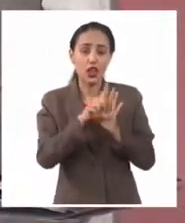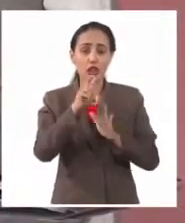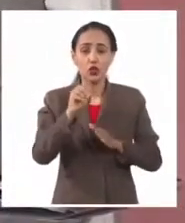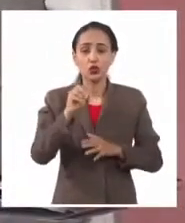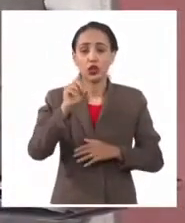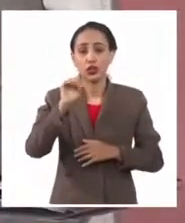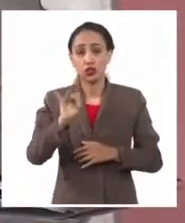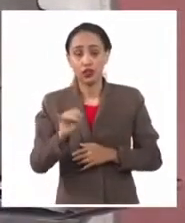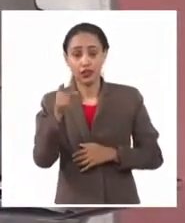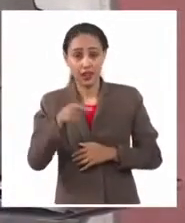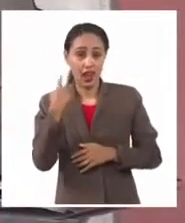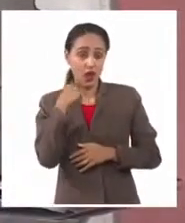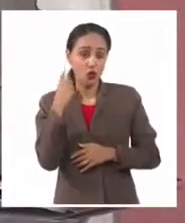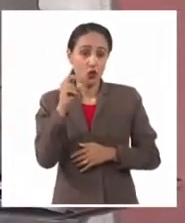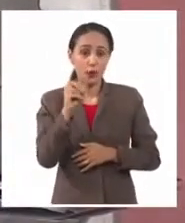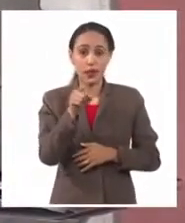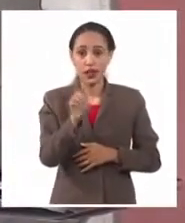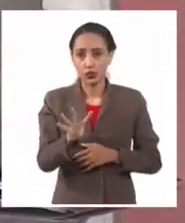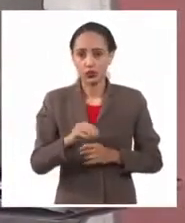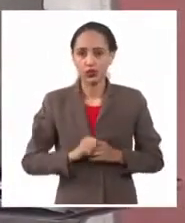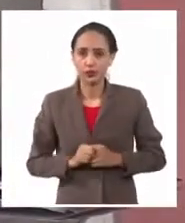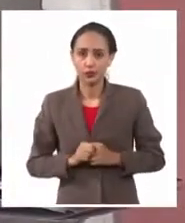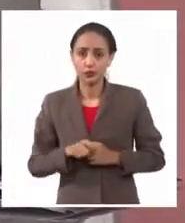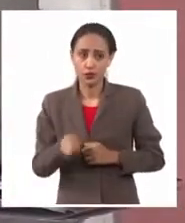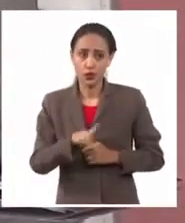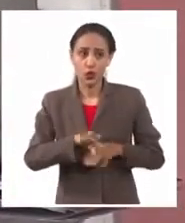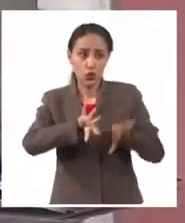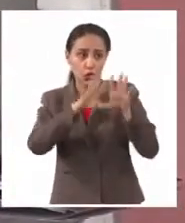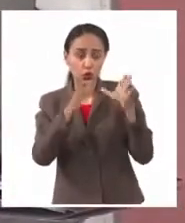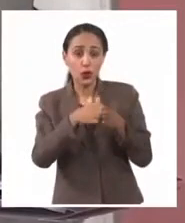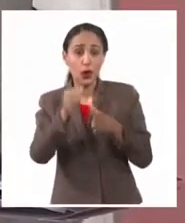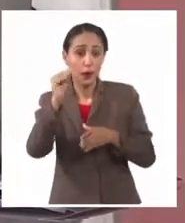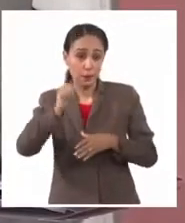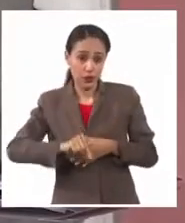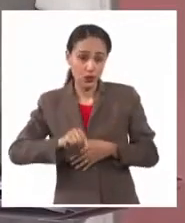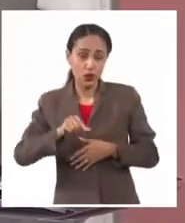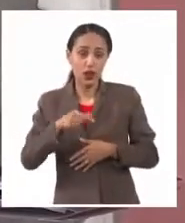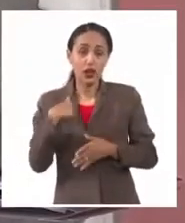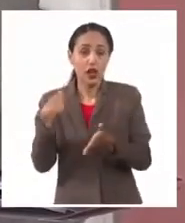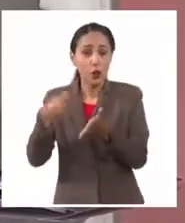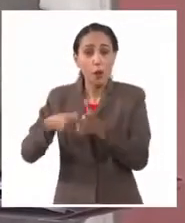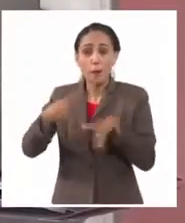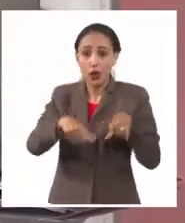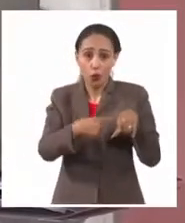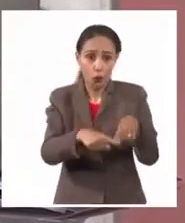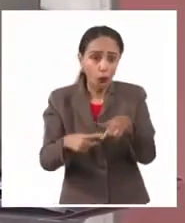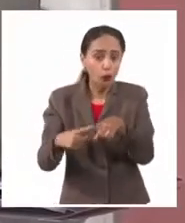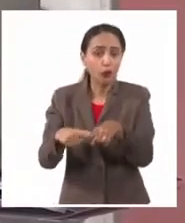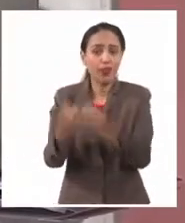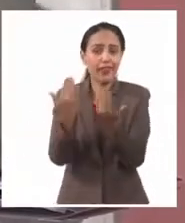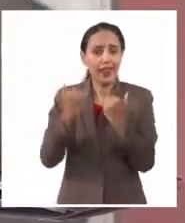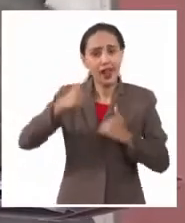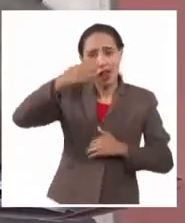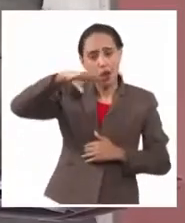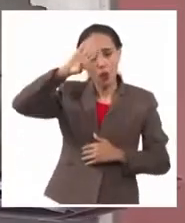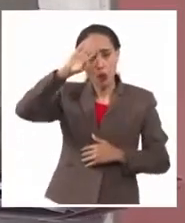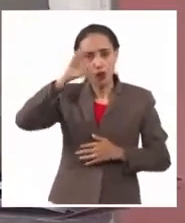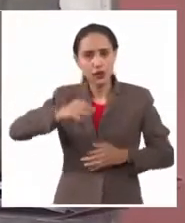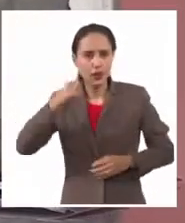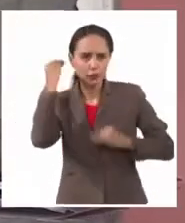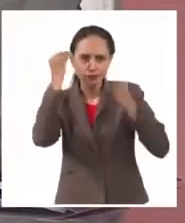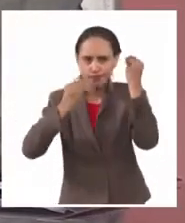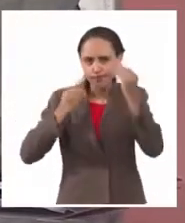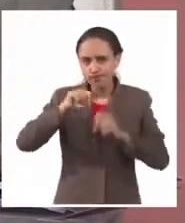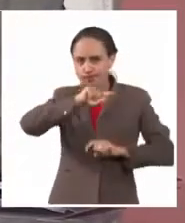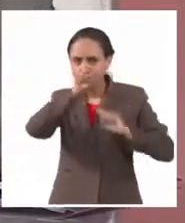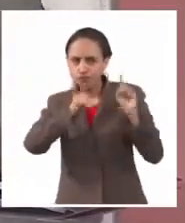Digo ya bien conocida porque todas las personas que importan de alguna forma, viajan, se preocupan, preguntan,